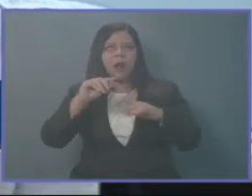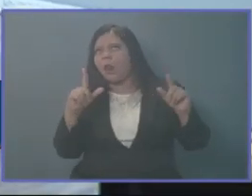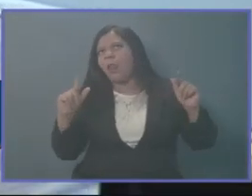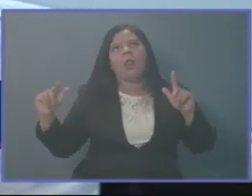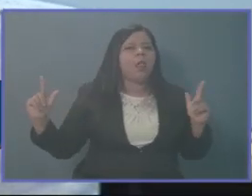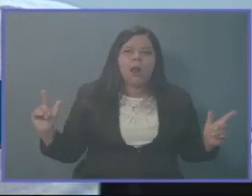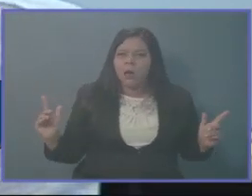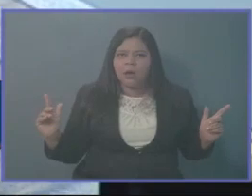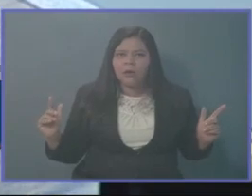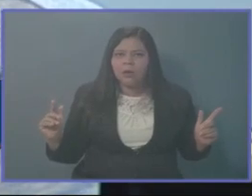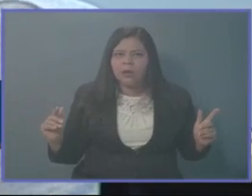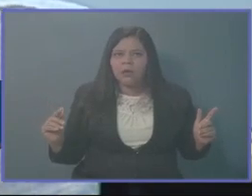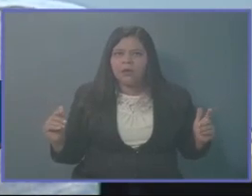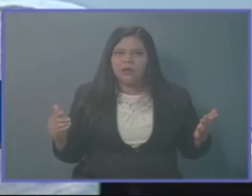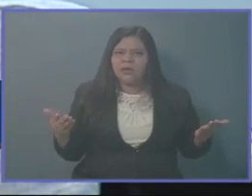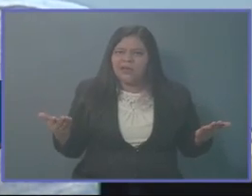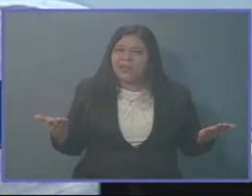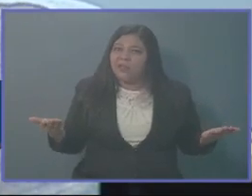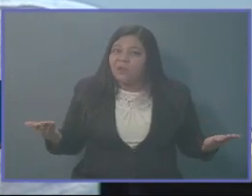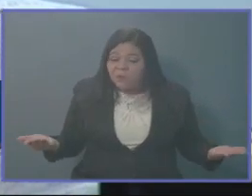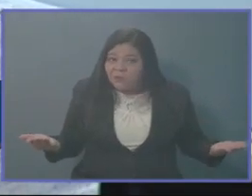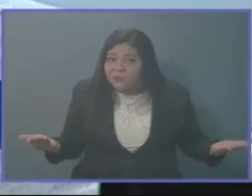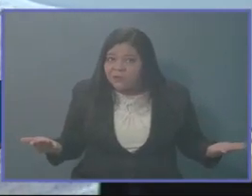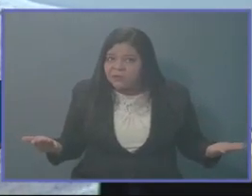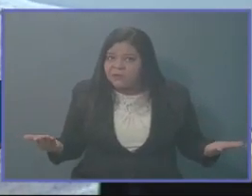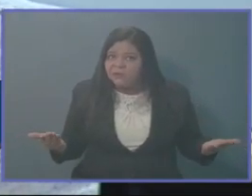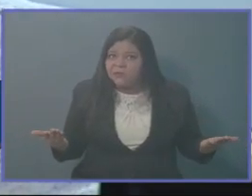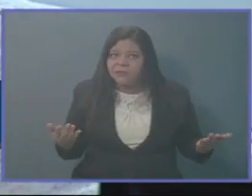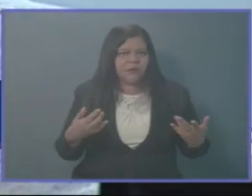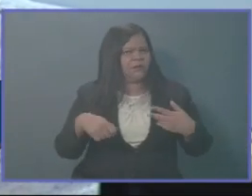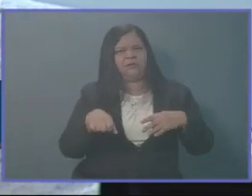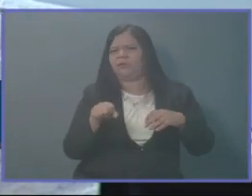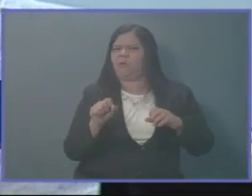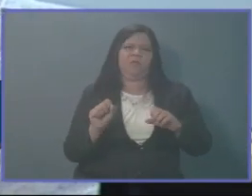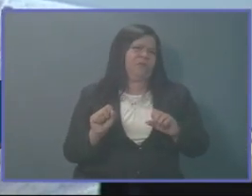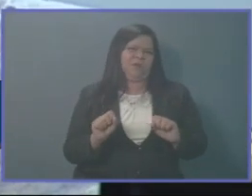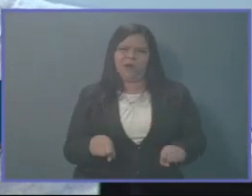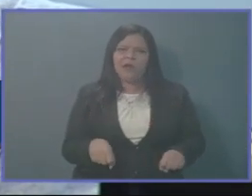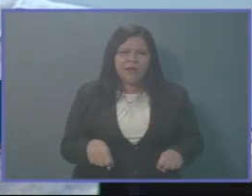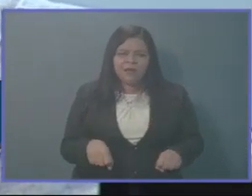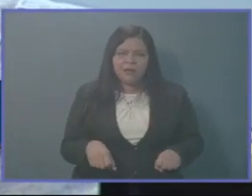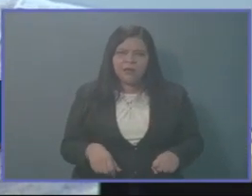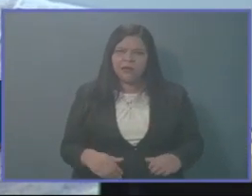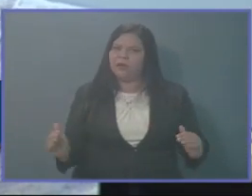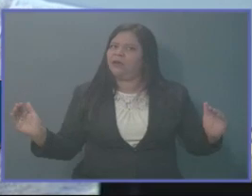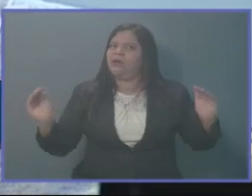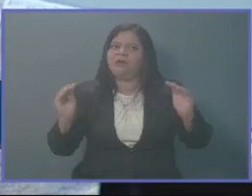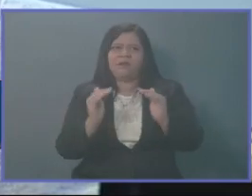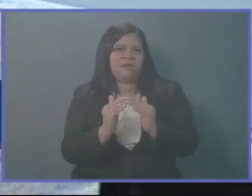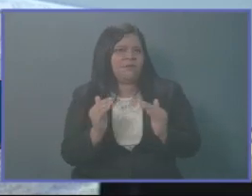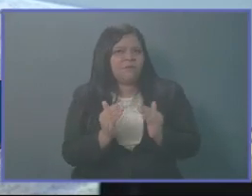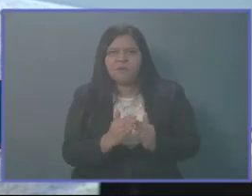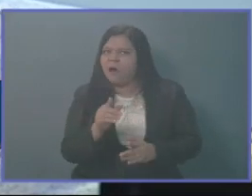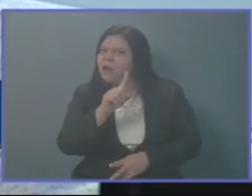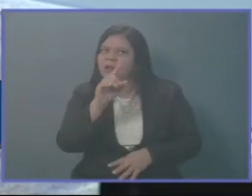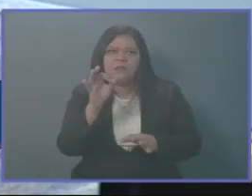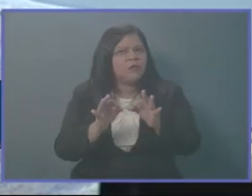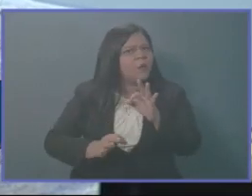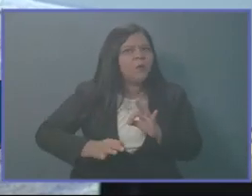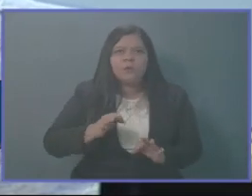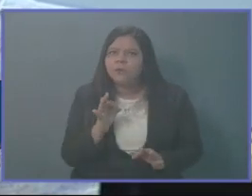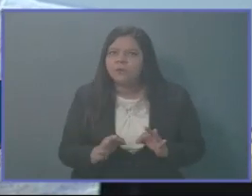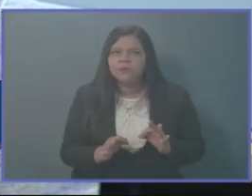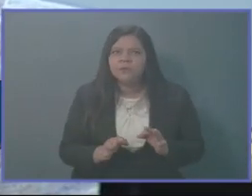la, la, y comienza la retórica. No es posible. Pero tampoco es posible que los parlamentarios